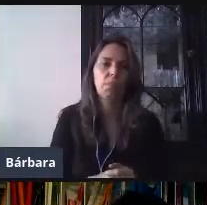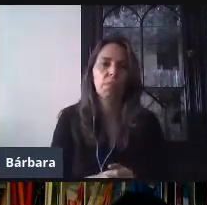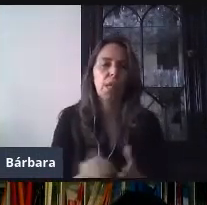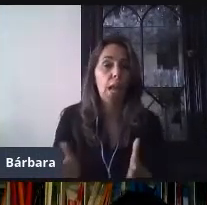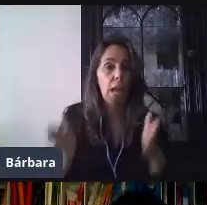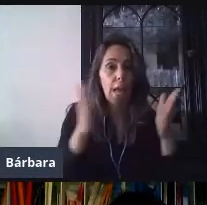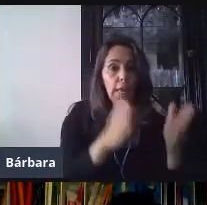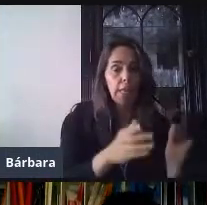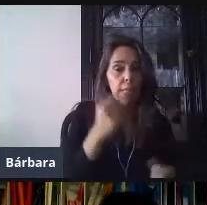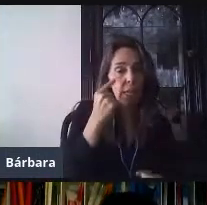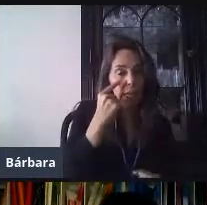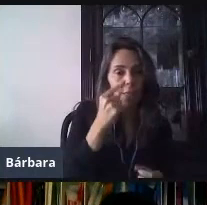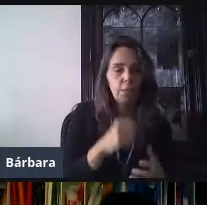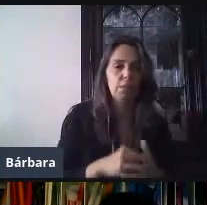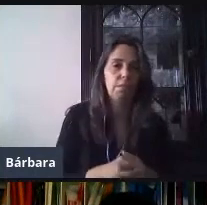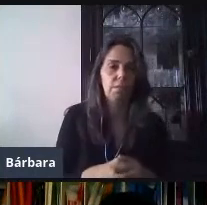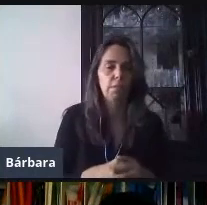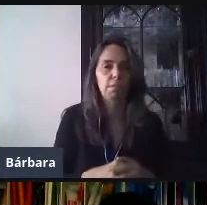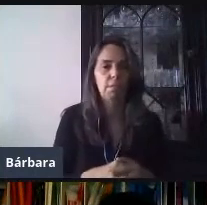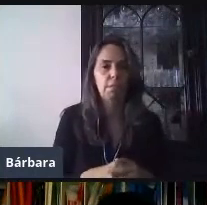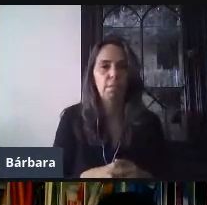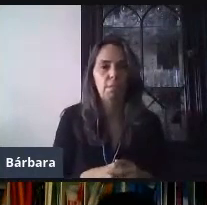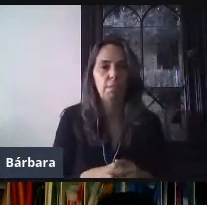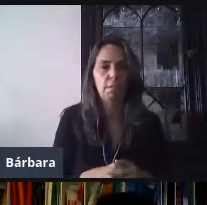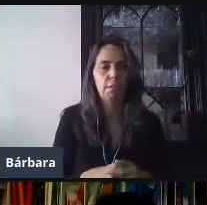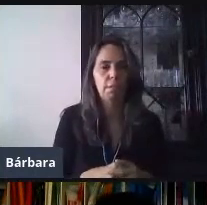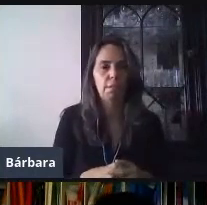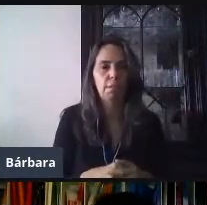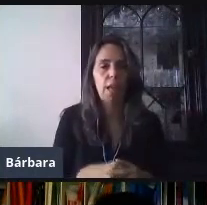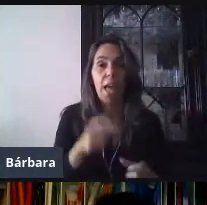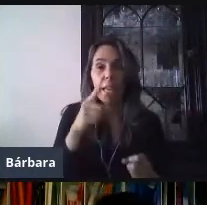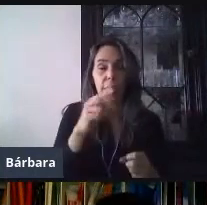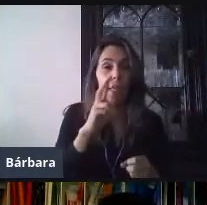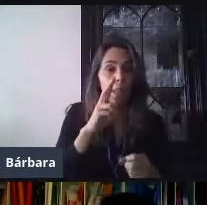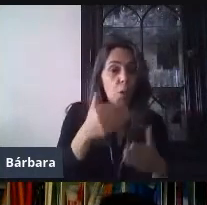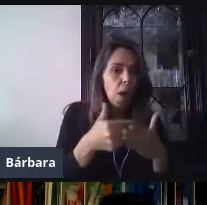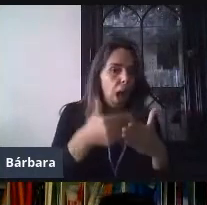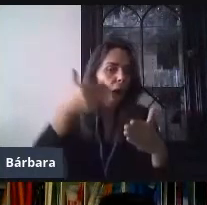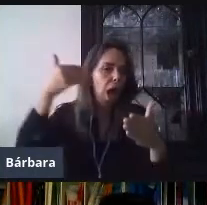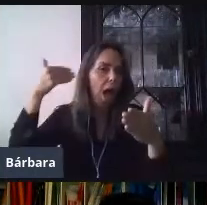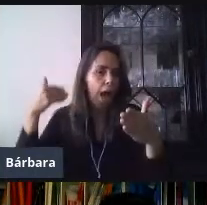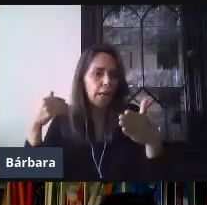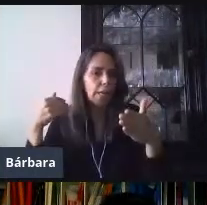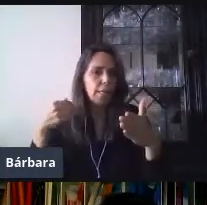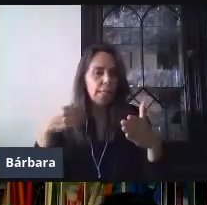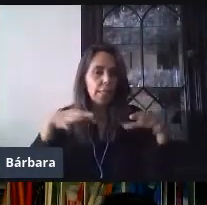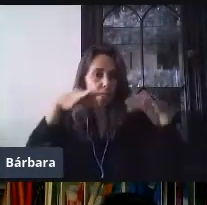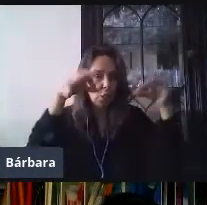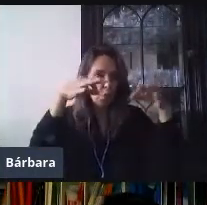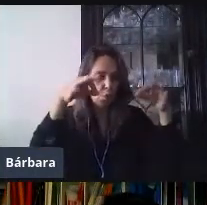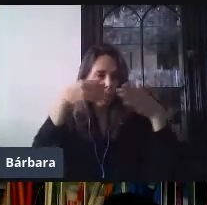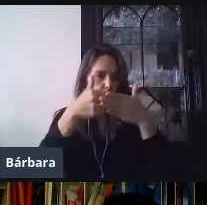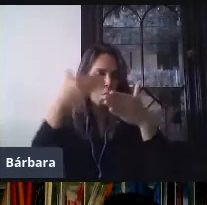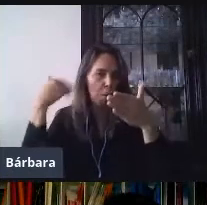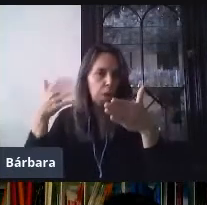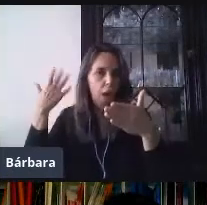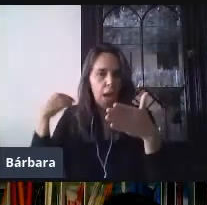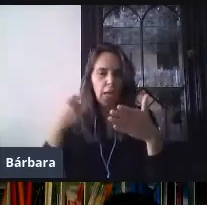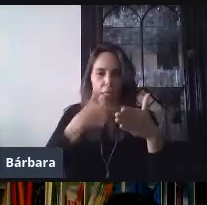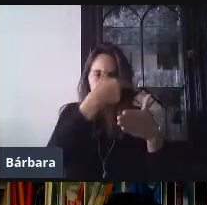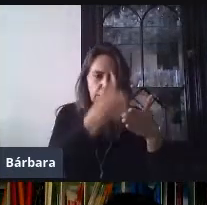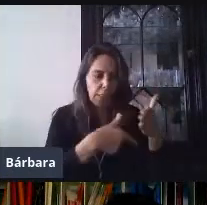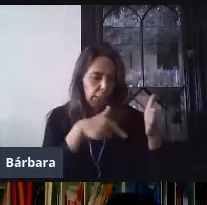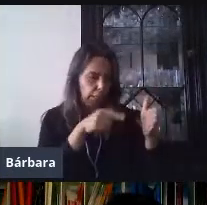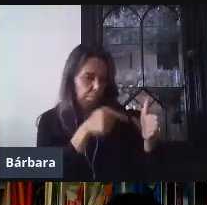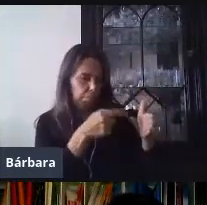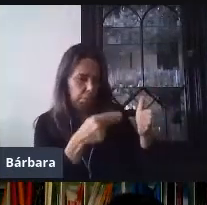encontraremos este ojito. Este ojito nos va a mostrar una vista previa gráfica de todos los cambios que hicimos de nuestro formulario.